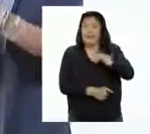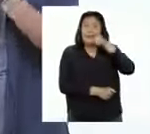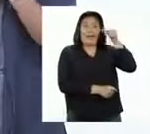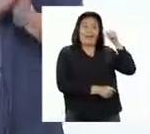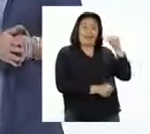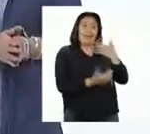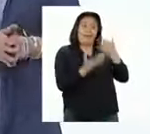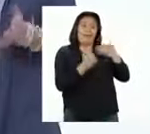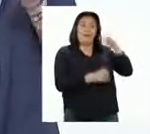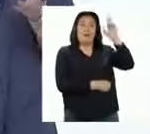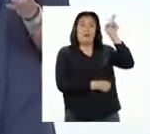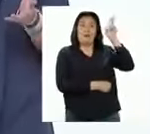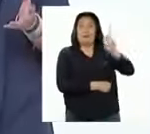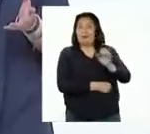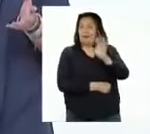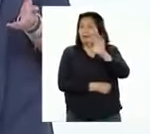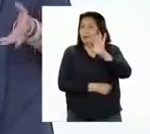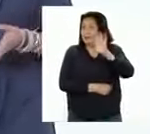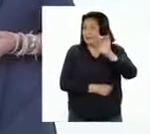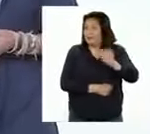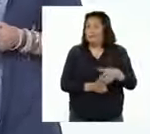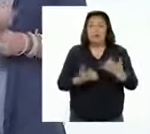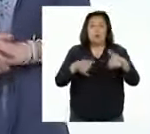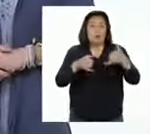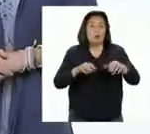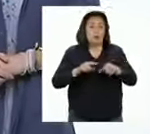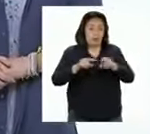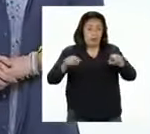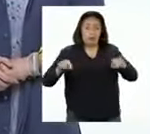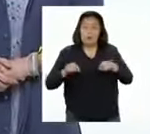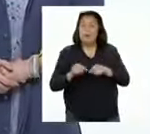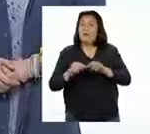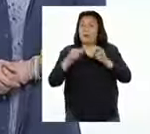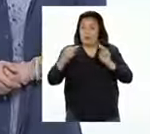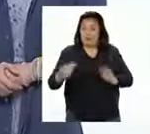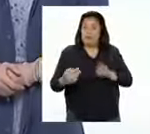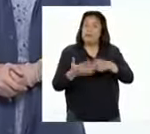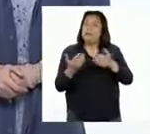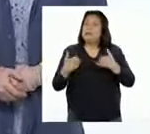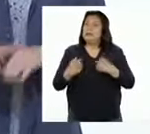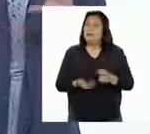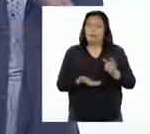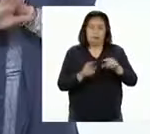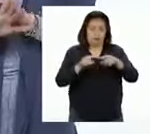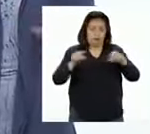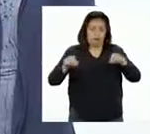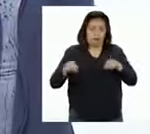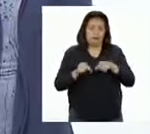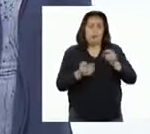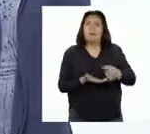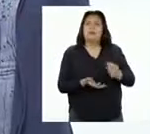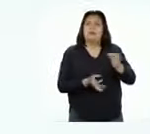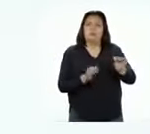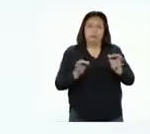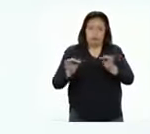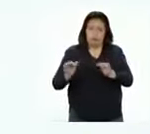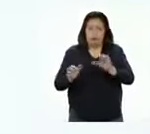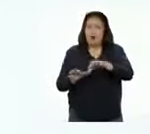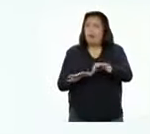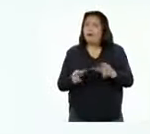conversamos con el profesor Frédéric sobre los juegos de mesa? Aprendimos que los juegos de mesa tienen una pieza y un tablero o superficie.